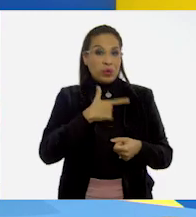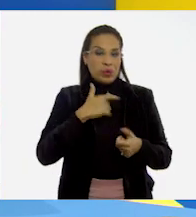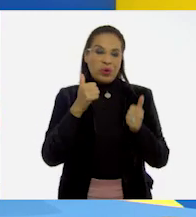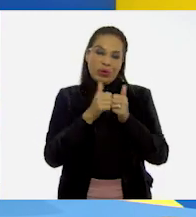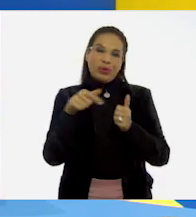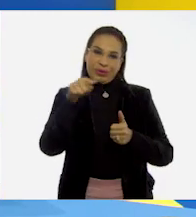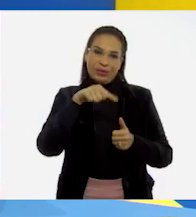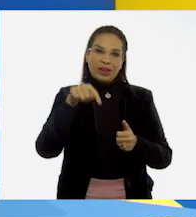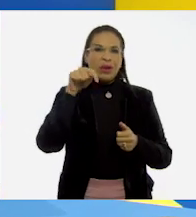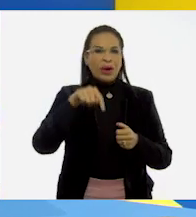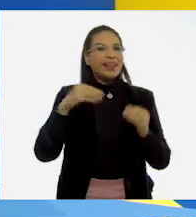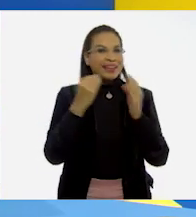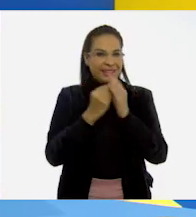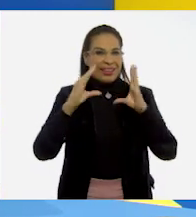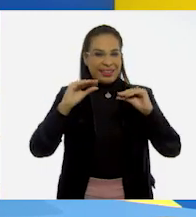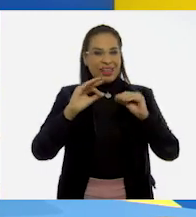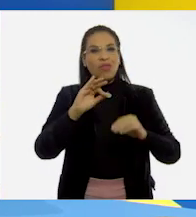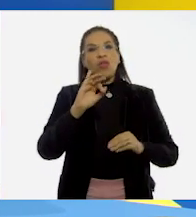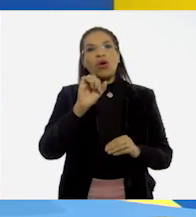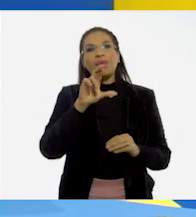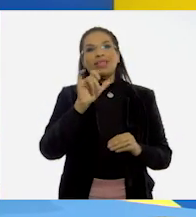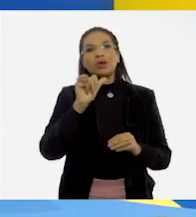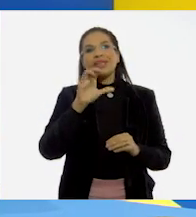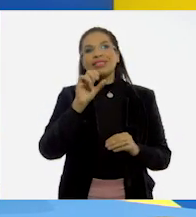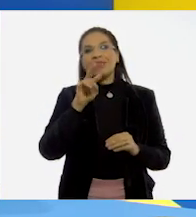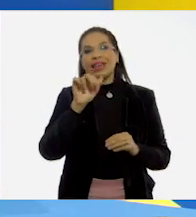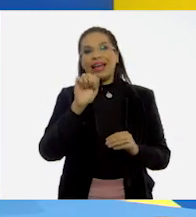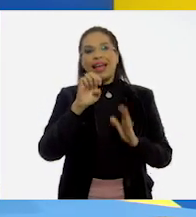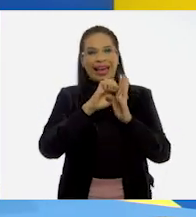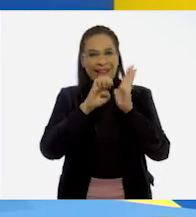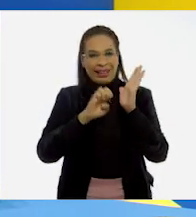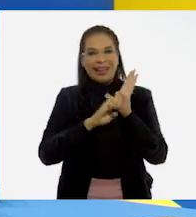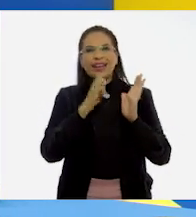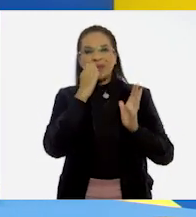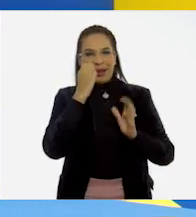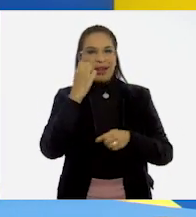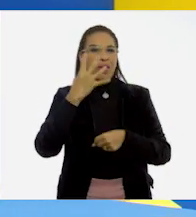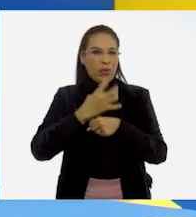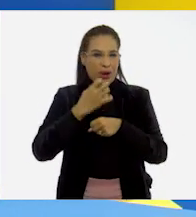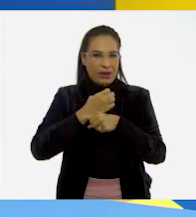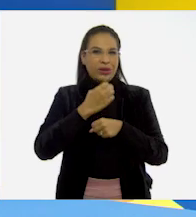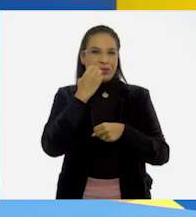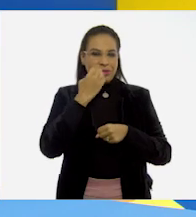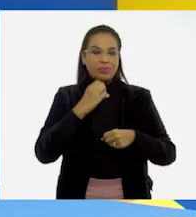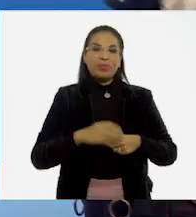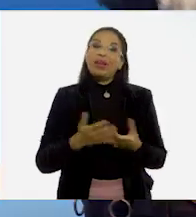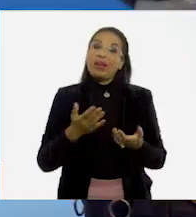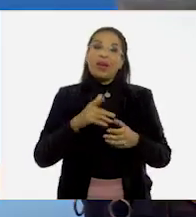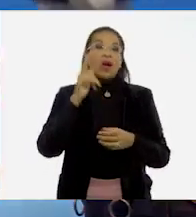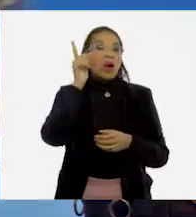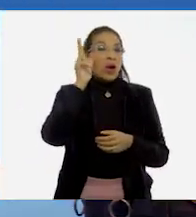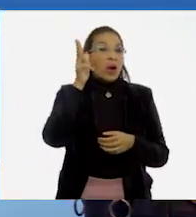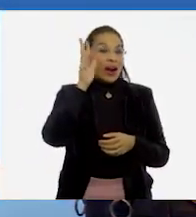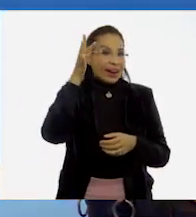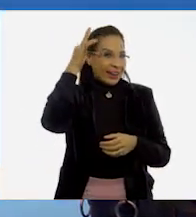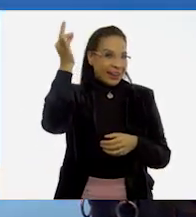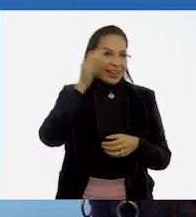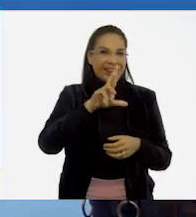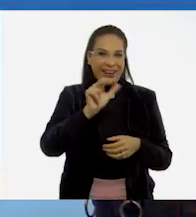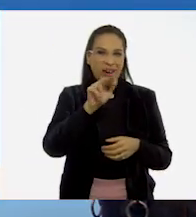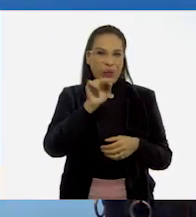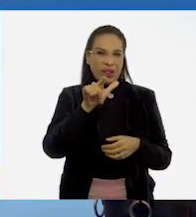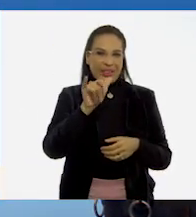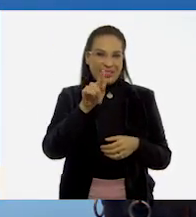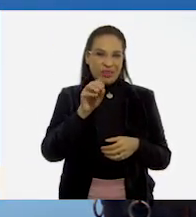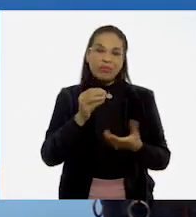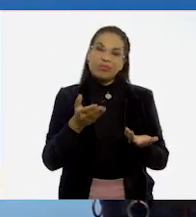de estar con ustedes en esta clase de formación cívica y ética de cuarto grado. Raulito, ¿cómo estás? Hola, hola, hola, hola, hola,